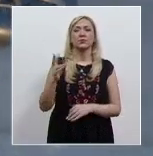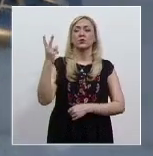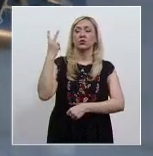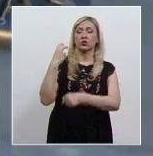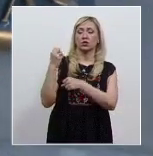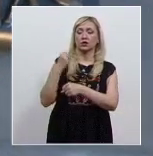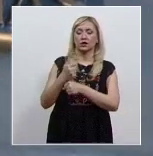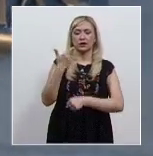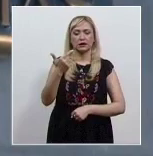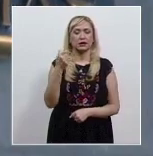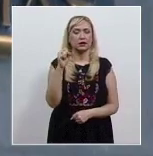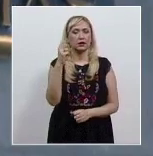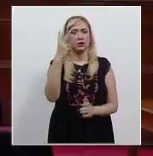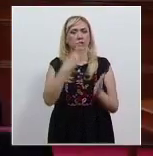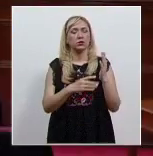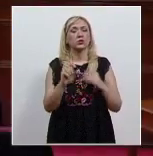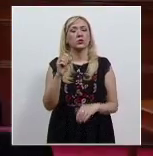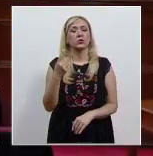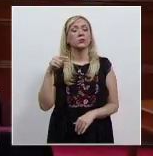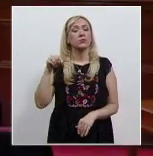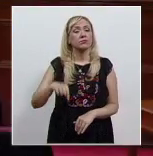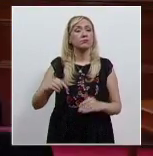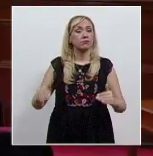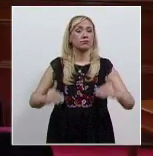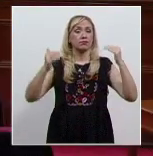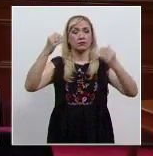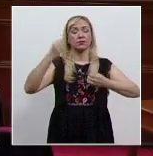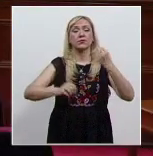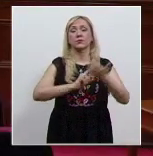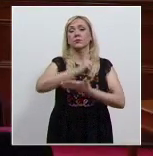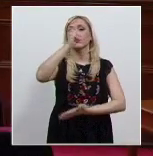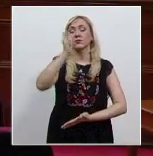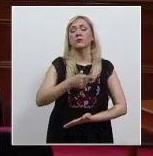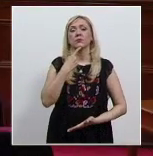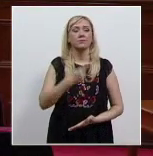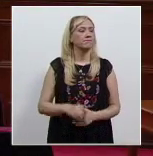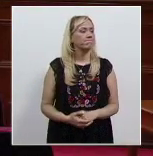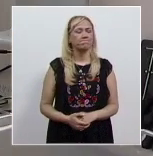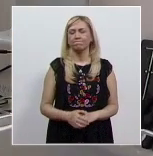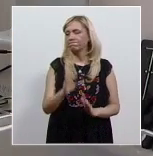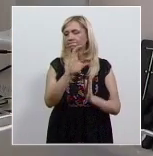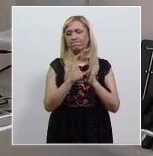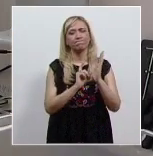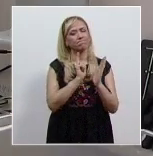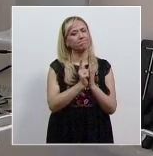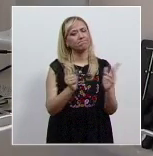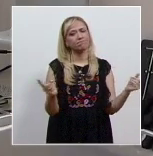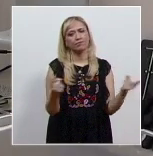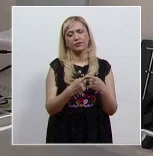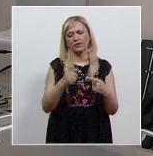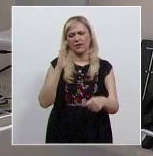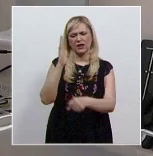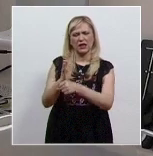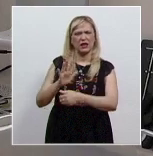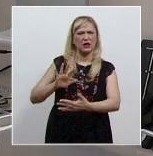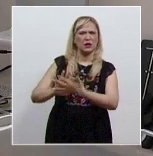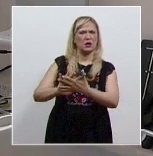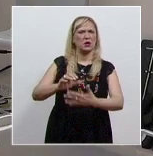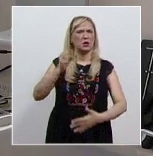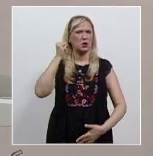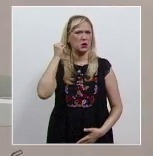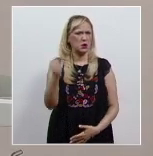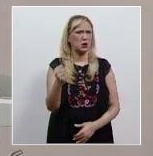el 7 de septiembre de 2021, el Pleno de la Suprema Corte determinó que es inconstitucional criminalizar el aborto de manera